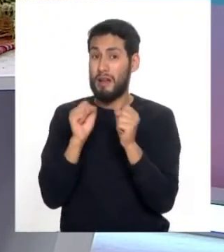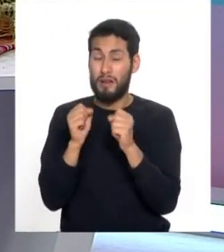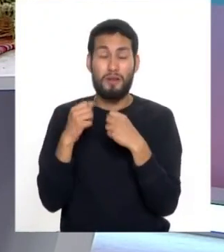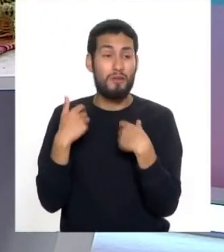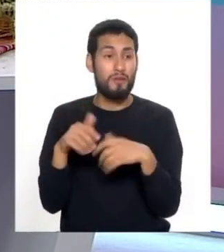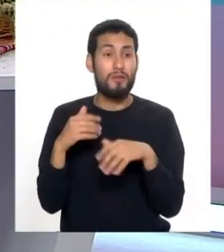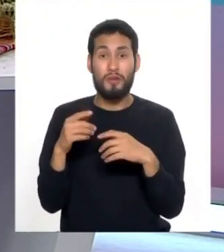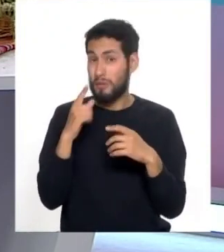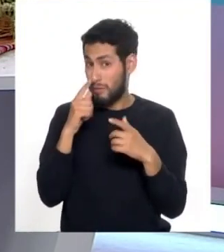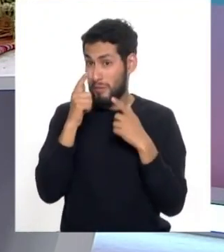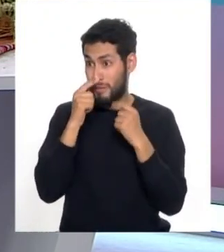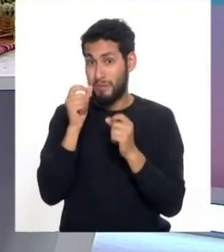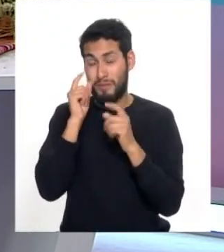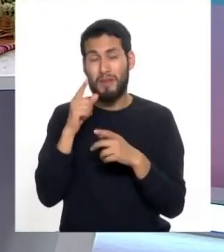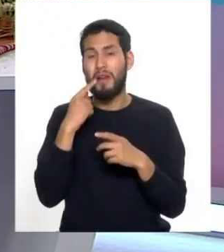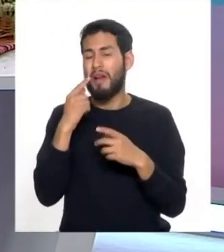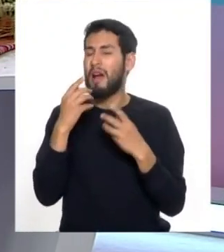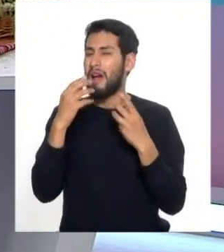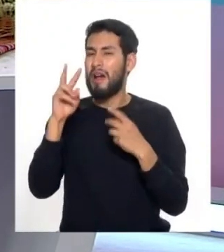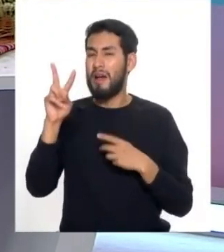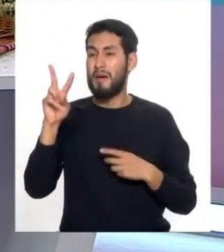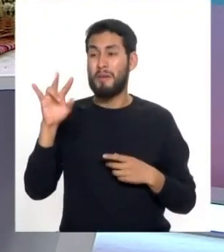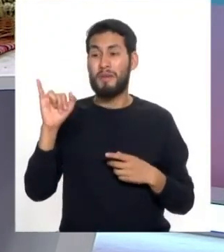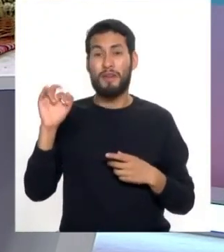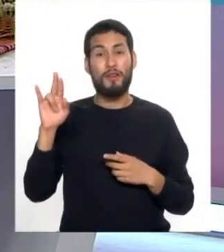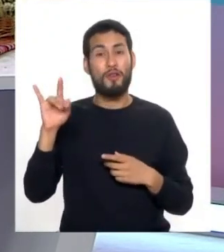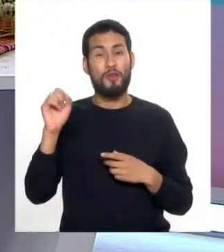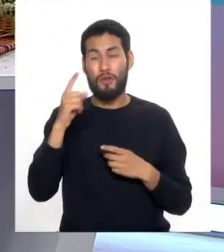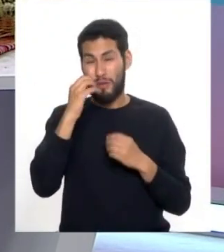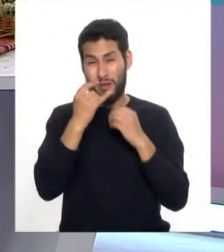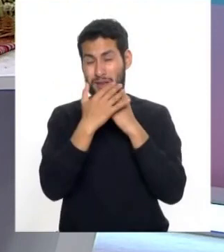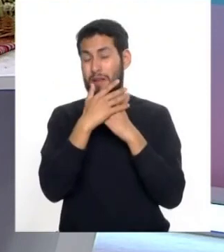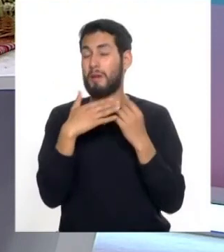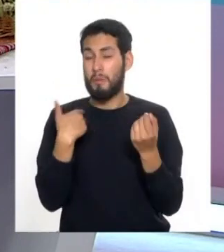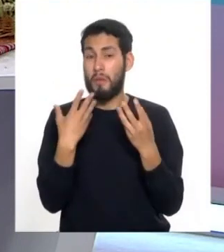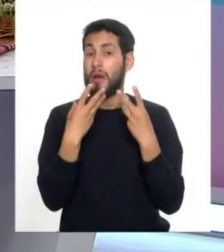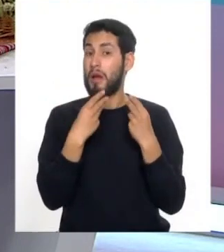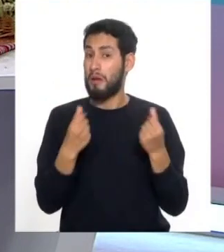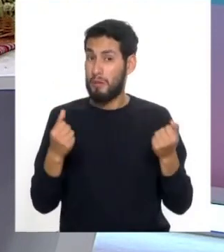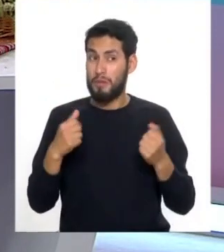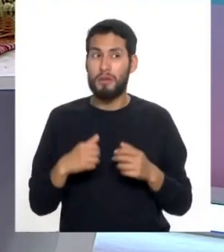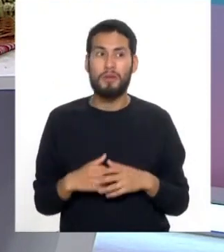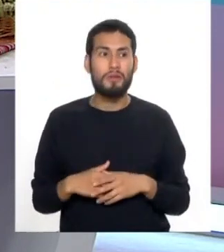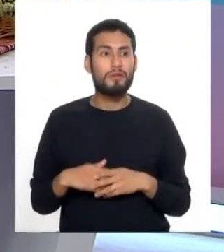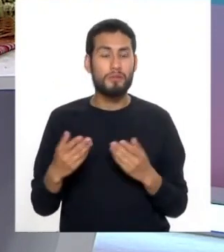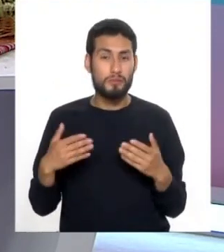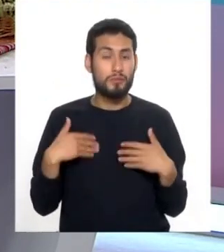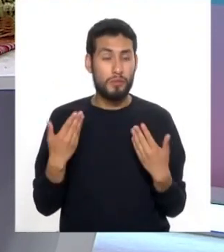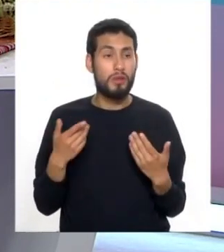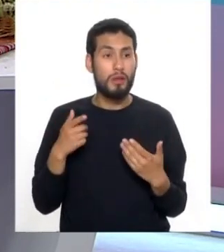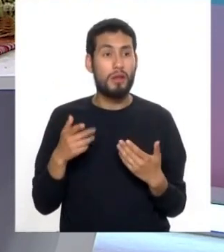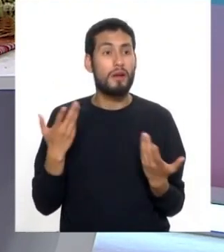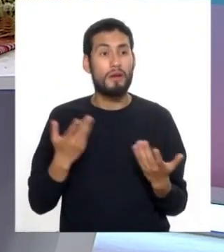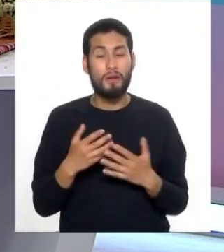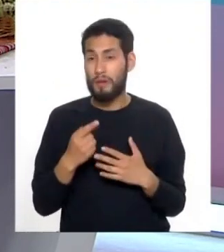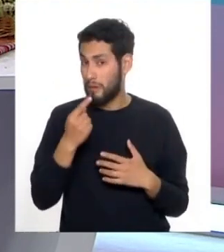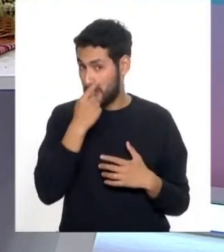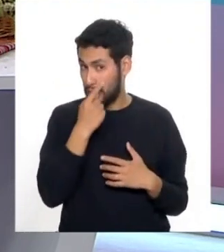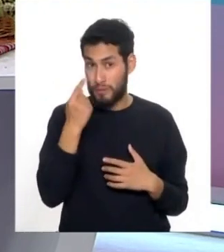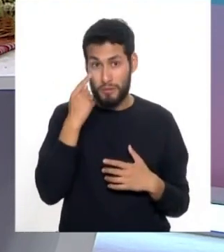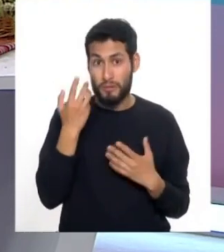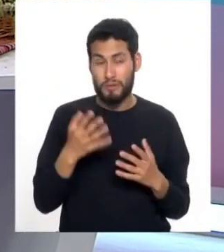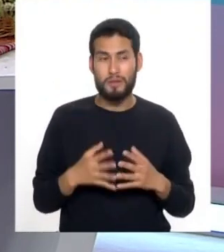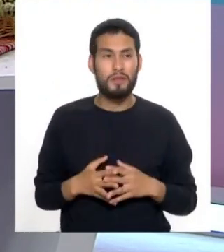interesante y que nos pueden ayudar en algunos casos con algunas infecciones virales que podríamos tener a nivel ocular